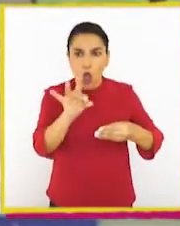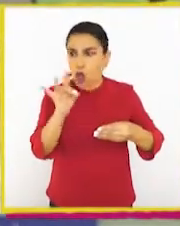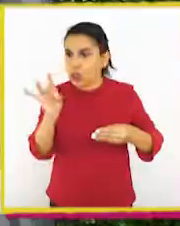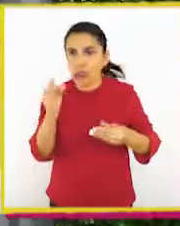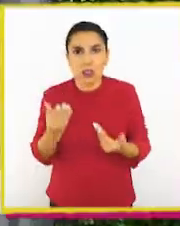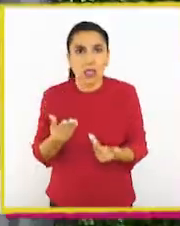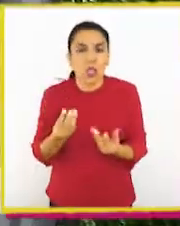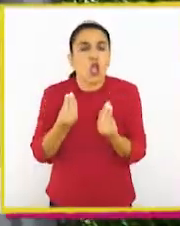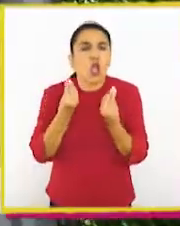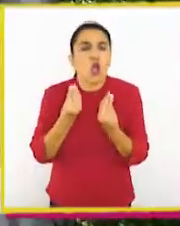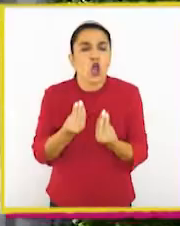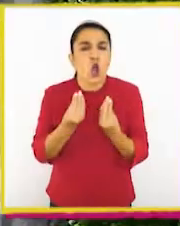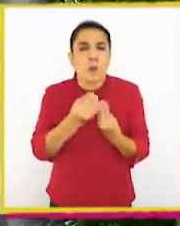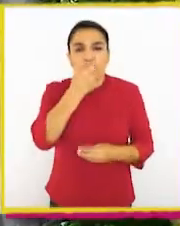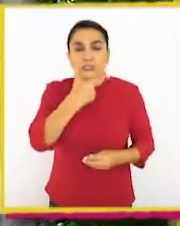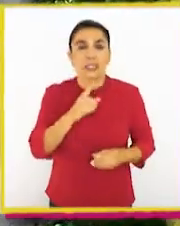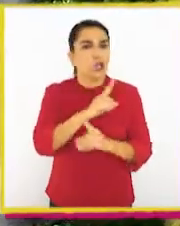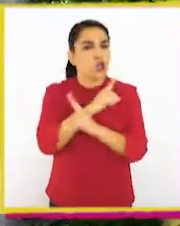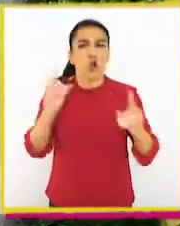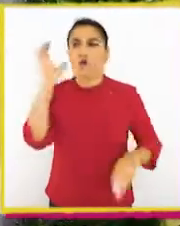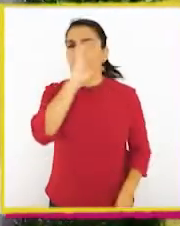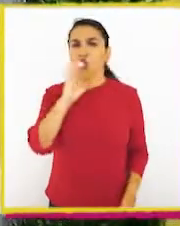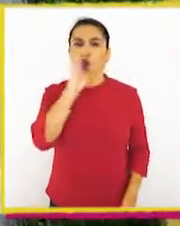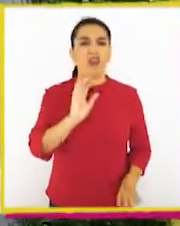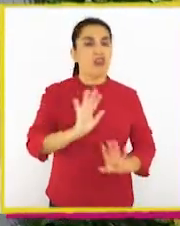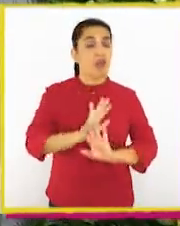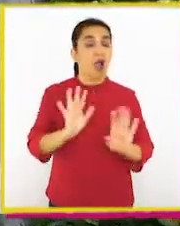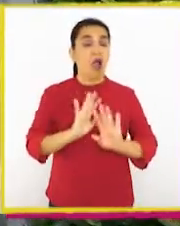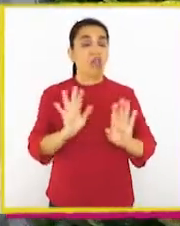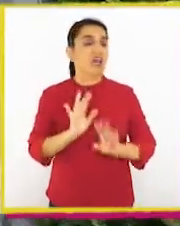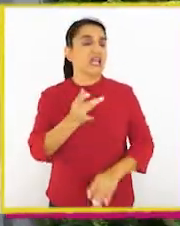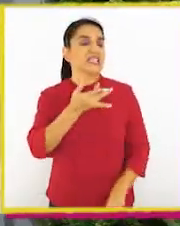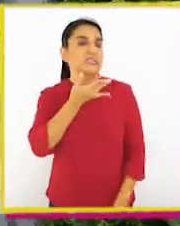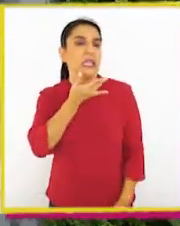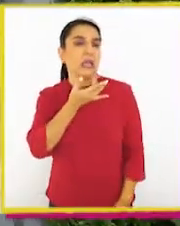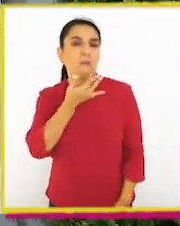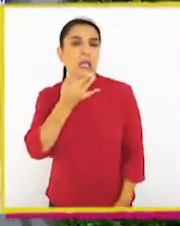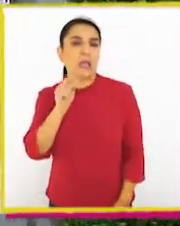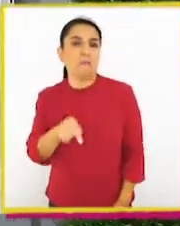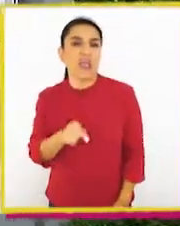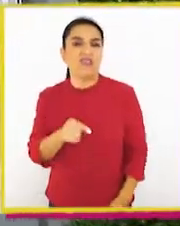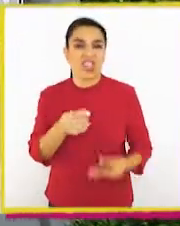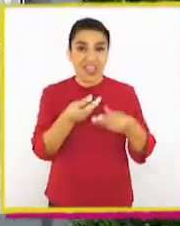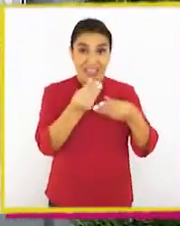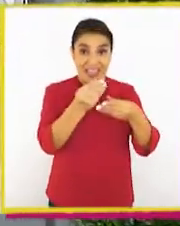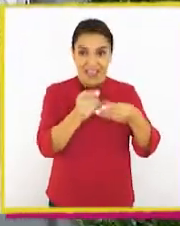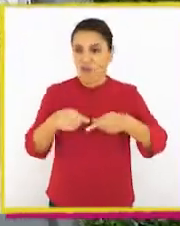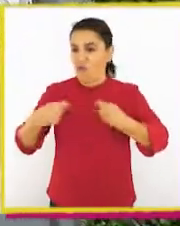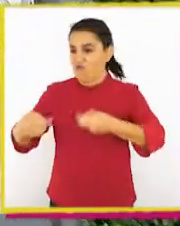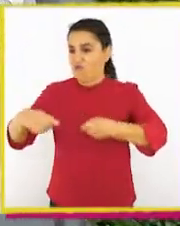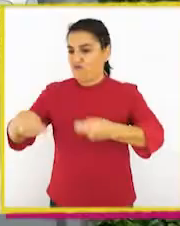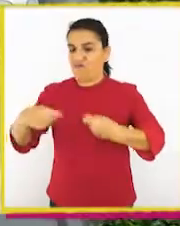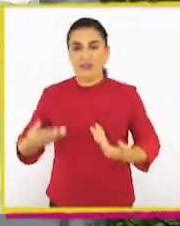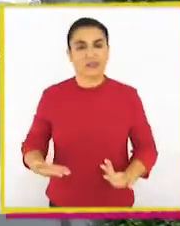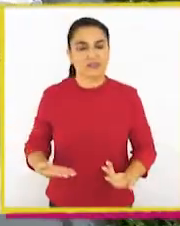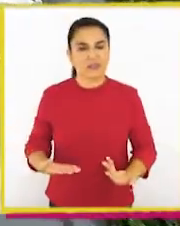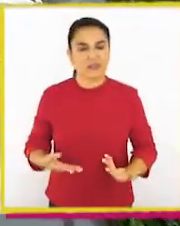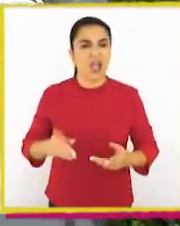cosas! ¿Cómo puede ser que Chester no haya buscado nada y simplemente hubiera comenzado a gastar el dinero?